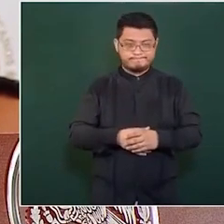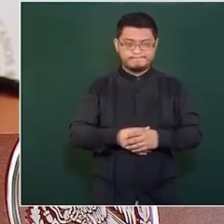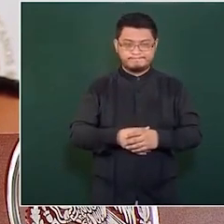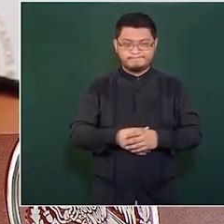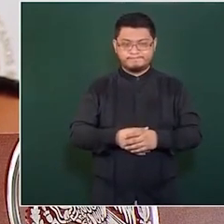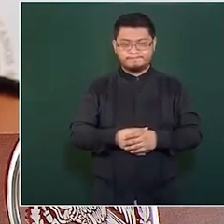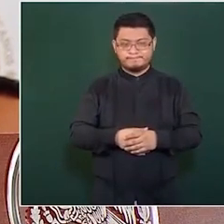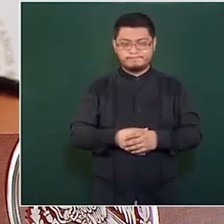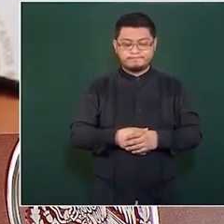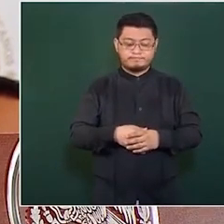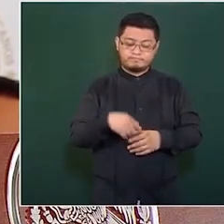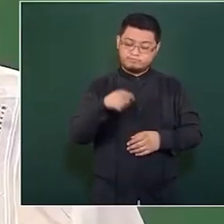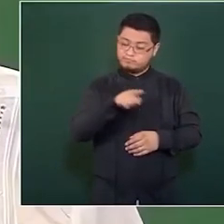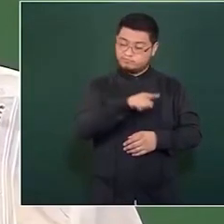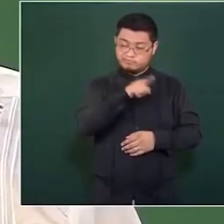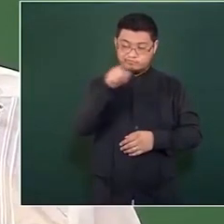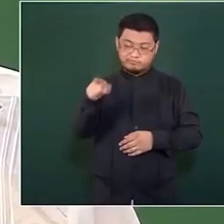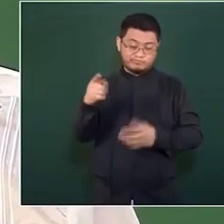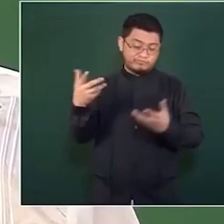lo que le hicieron.